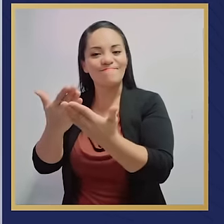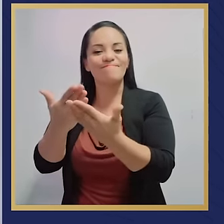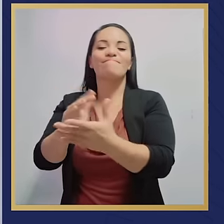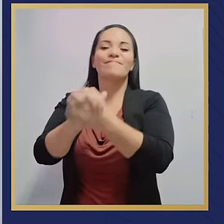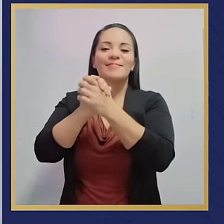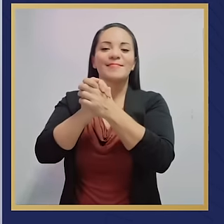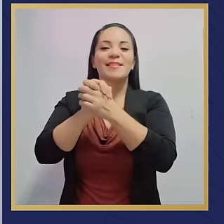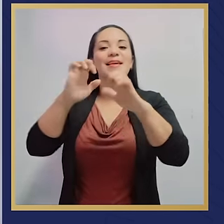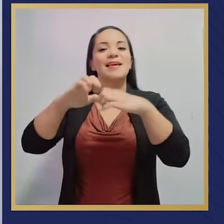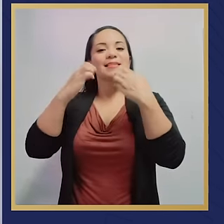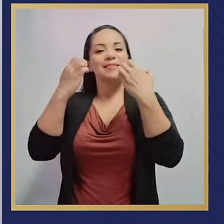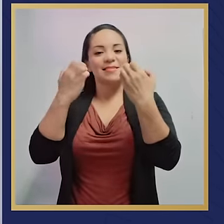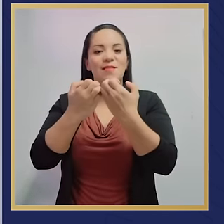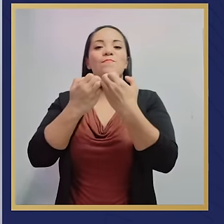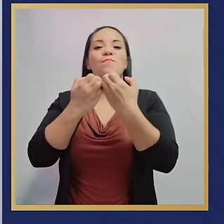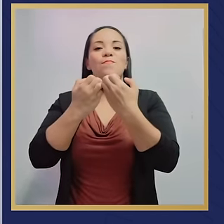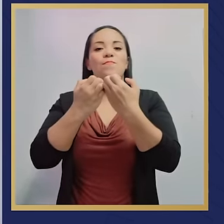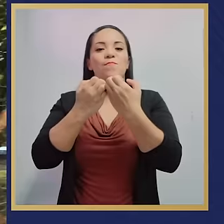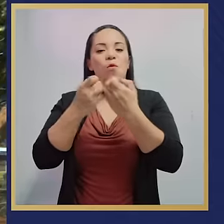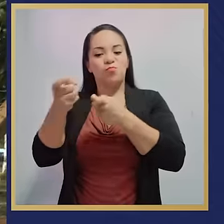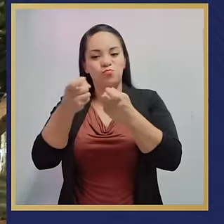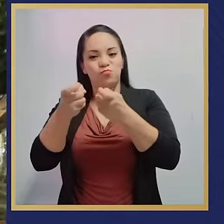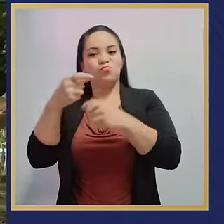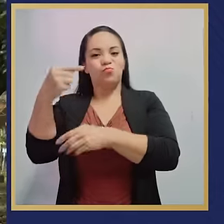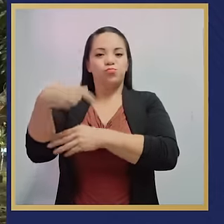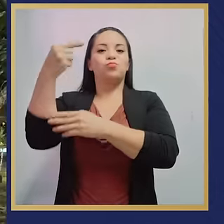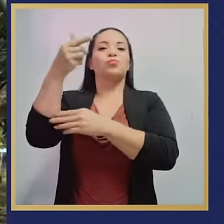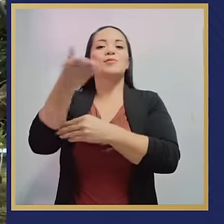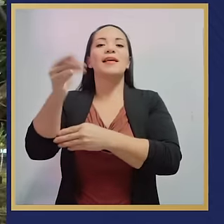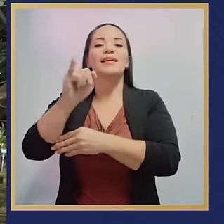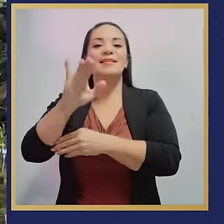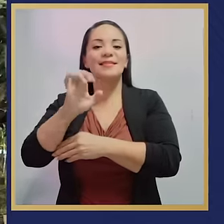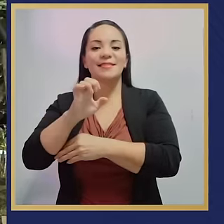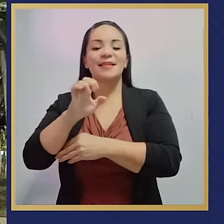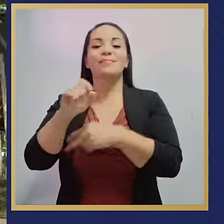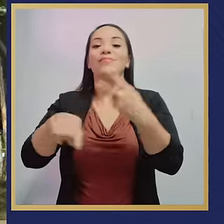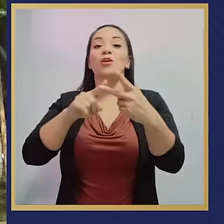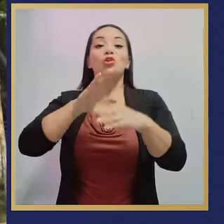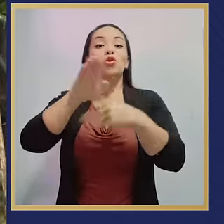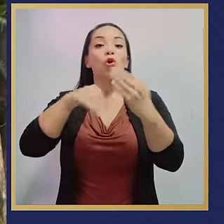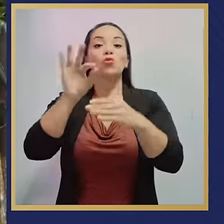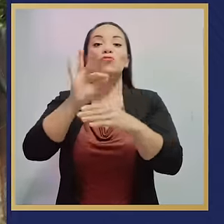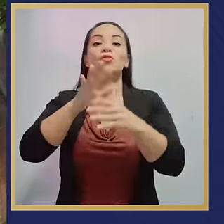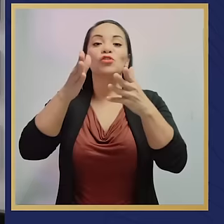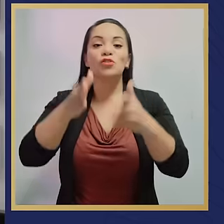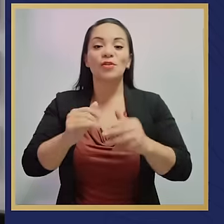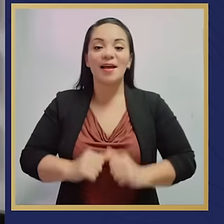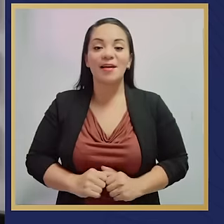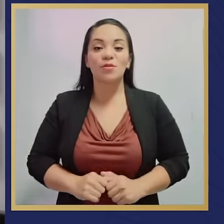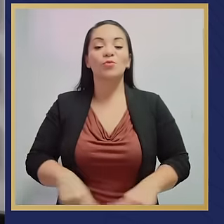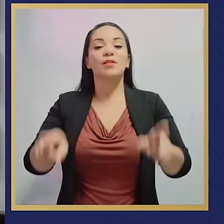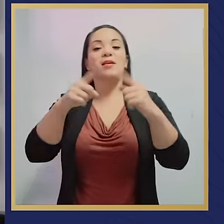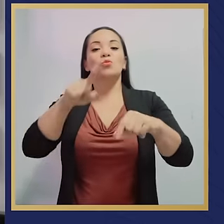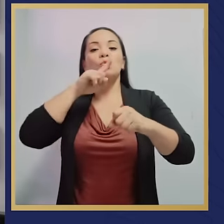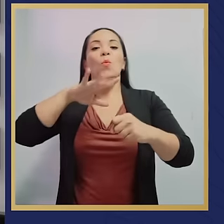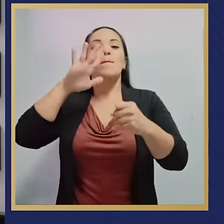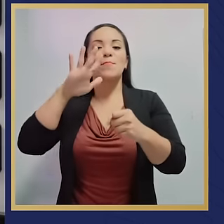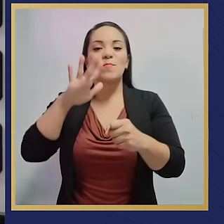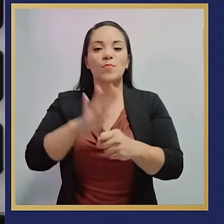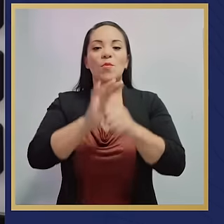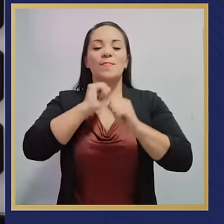al equipo gerencial del ICE y a todos sus funcionarios que están